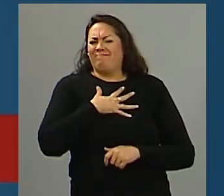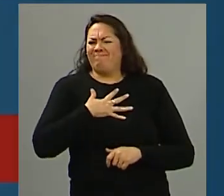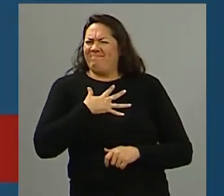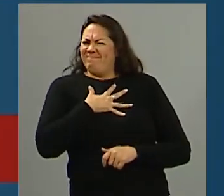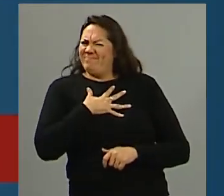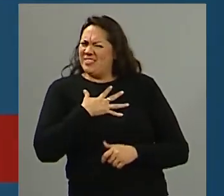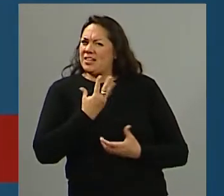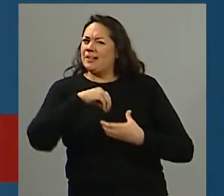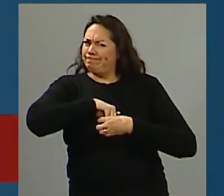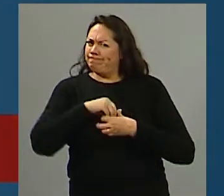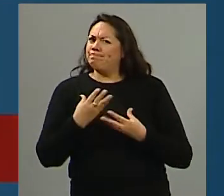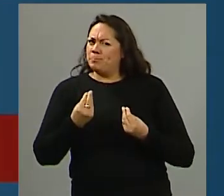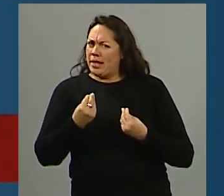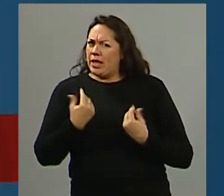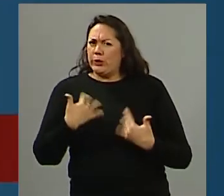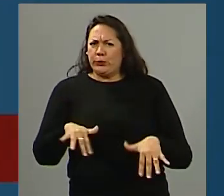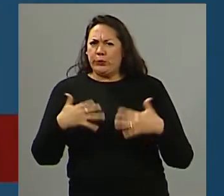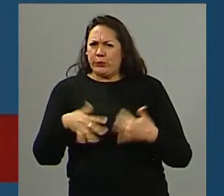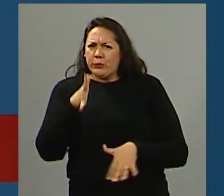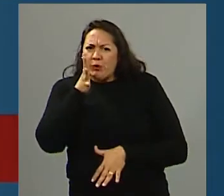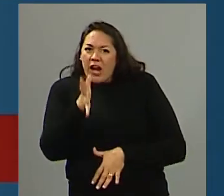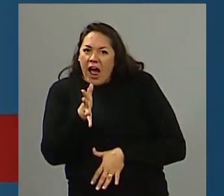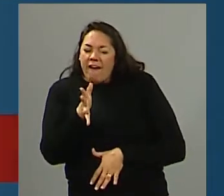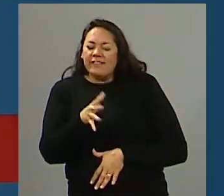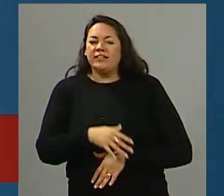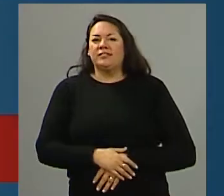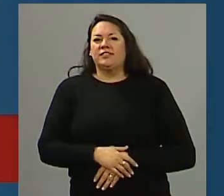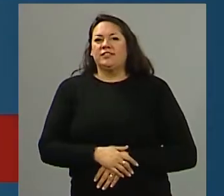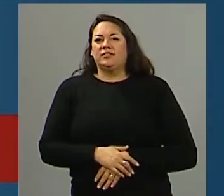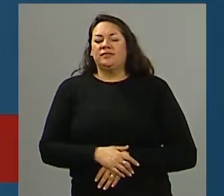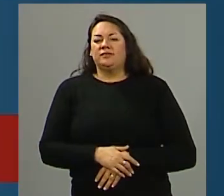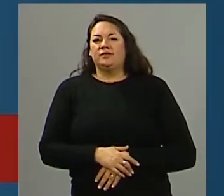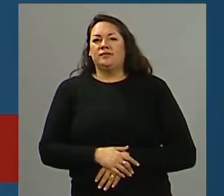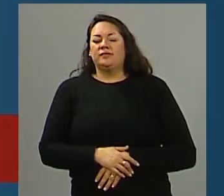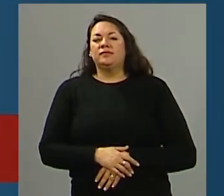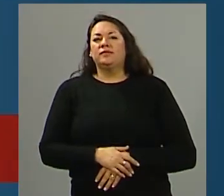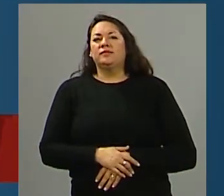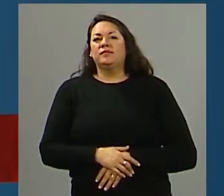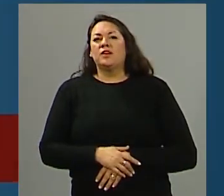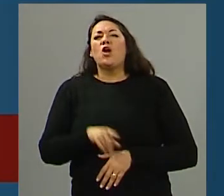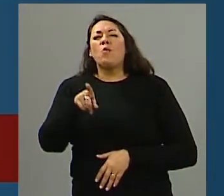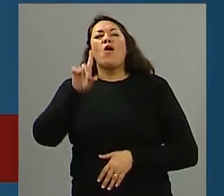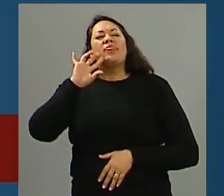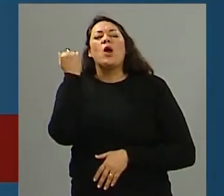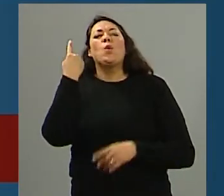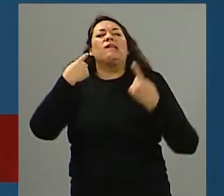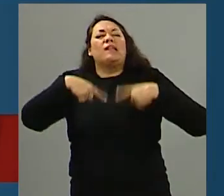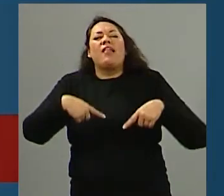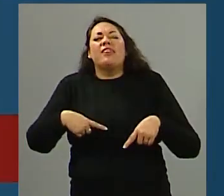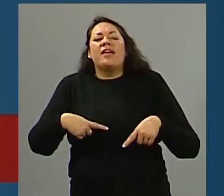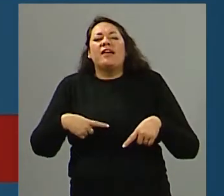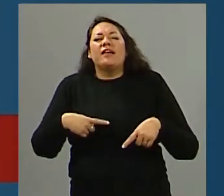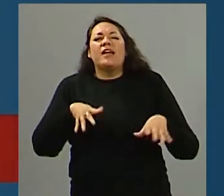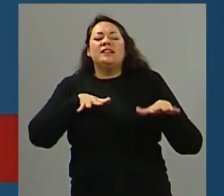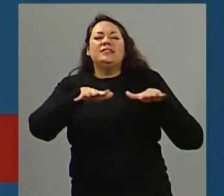con un riesgo adicional a partir de esta situación. ¿Cuál fue la percepción que vos notaste que se dio de